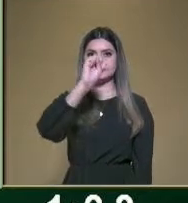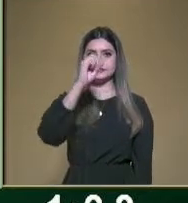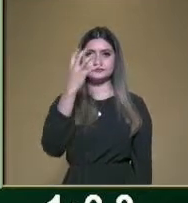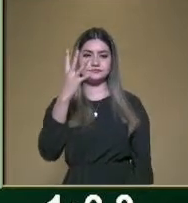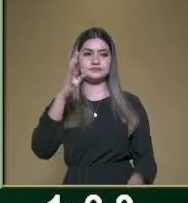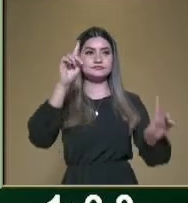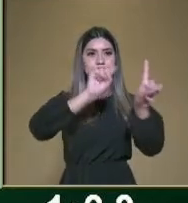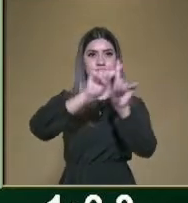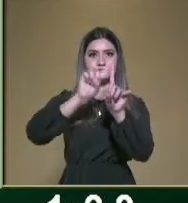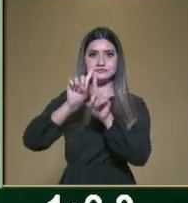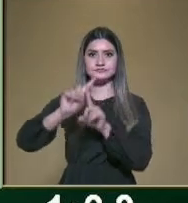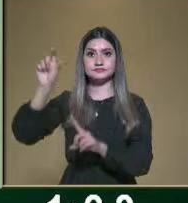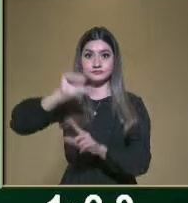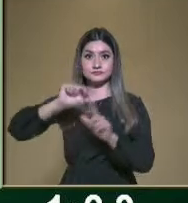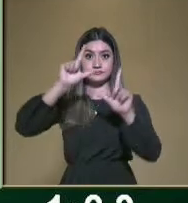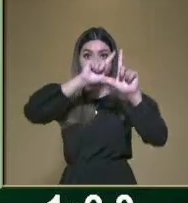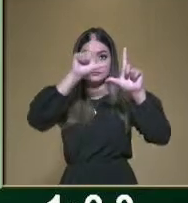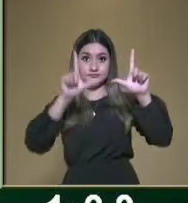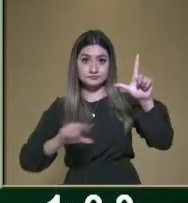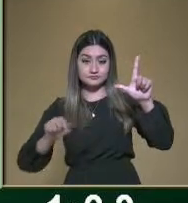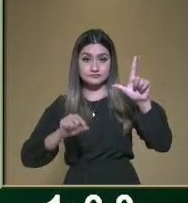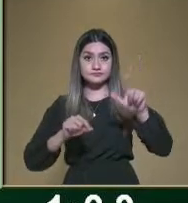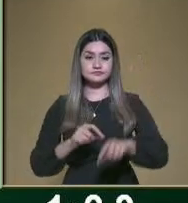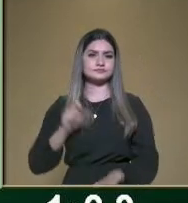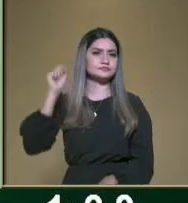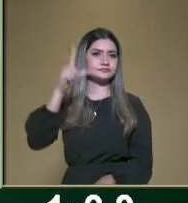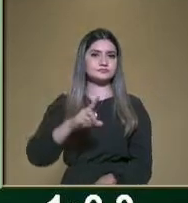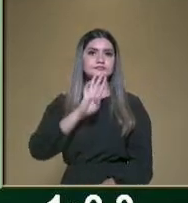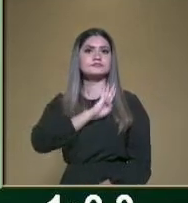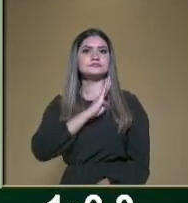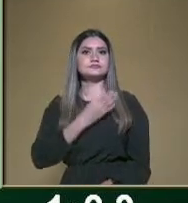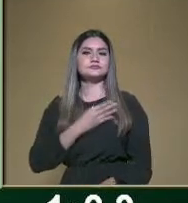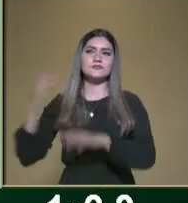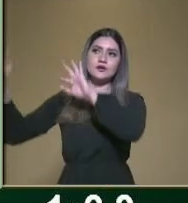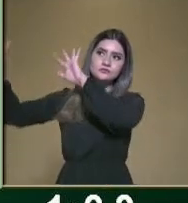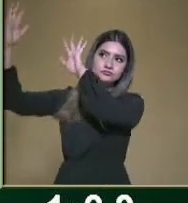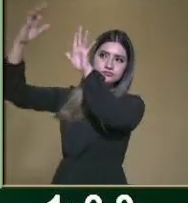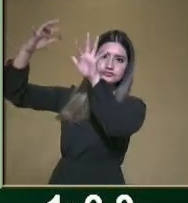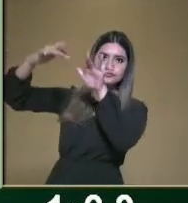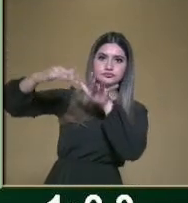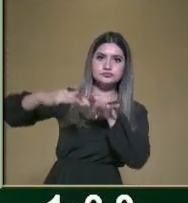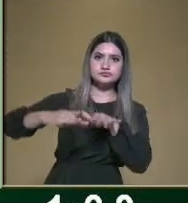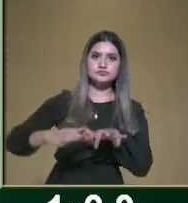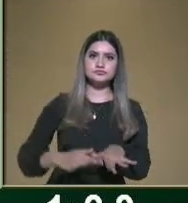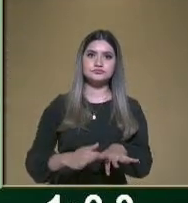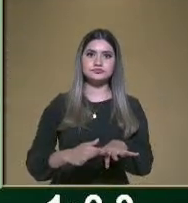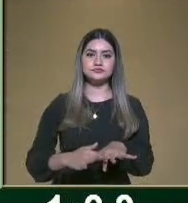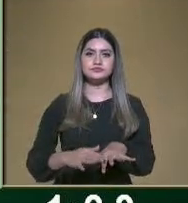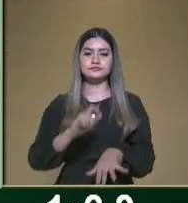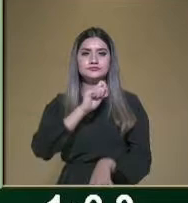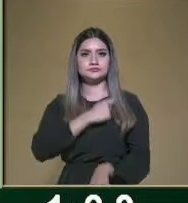en todo el país, más el español que fue traído en tiempos de la conquista.